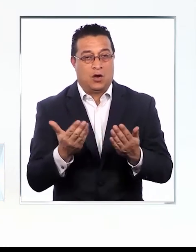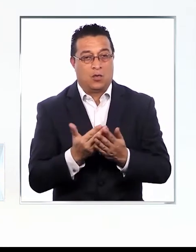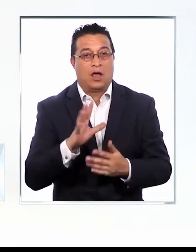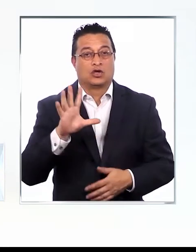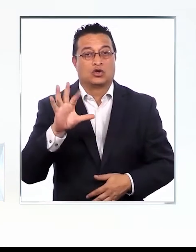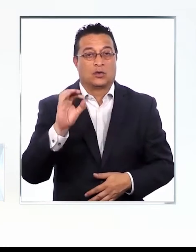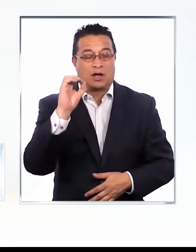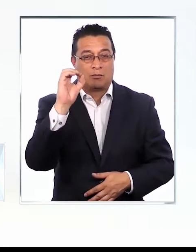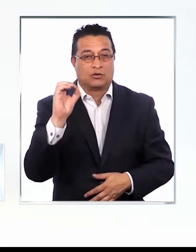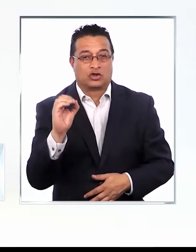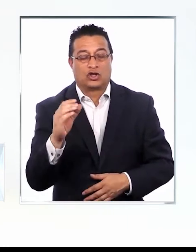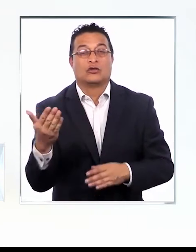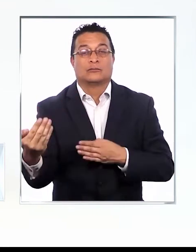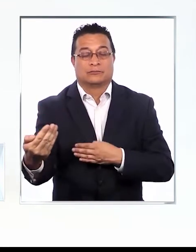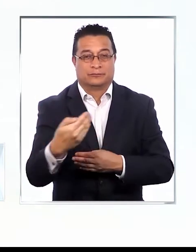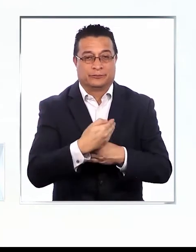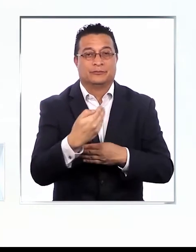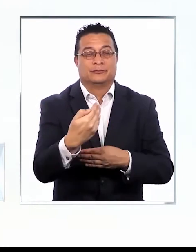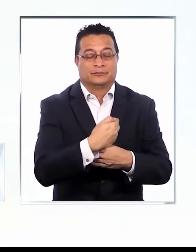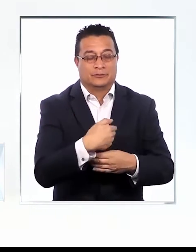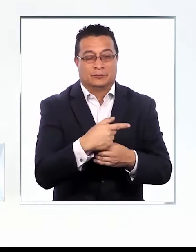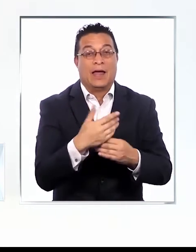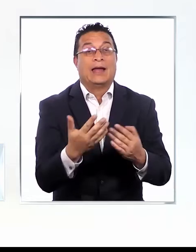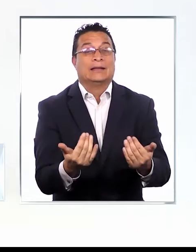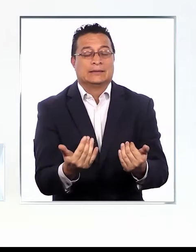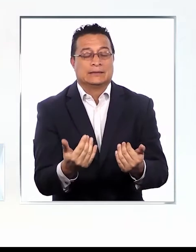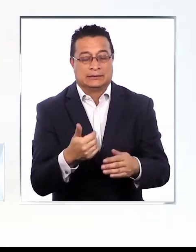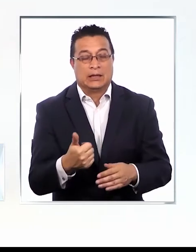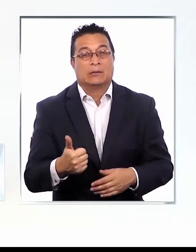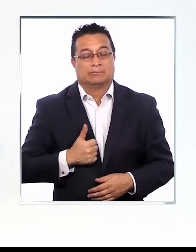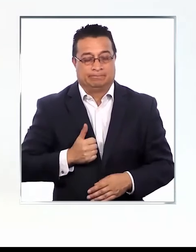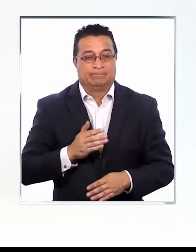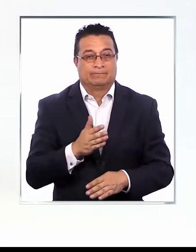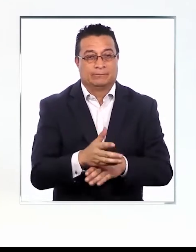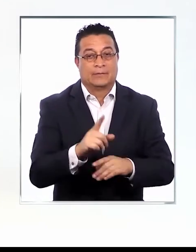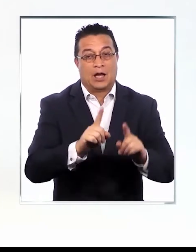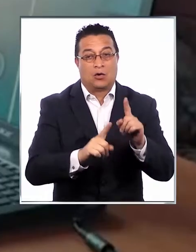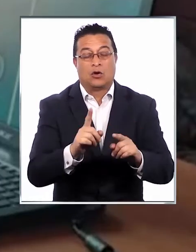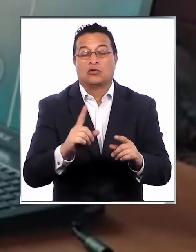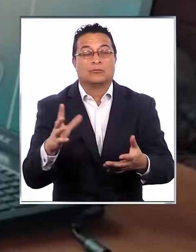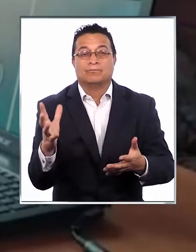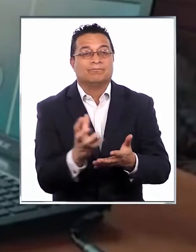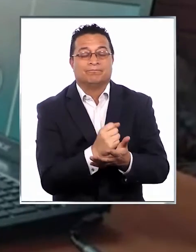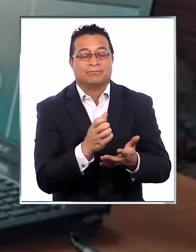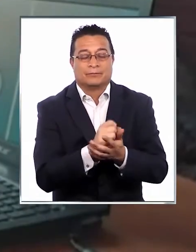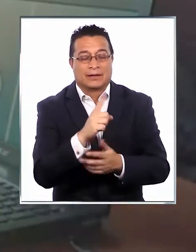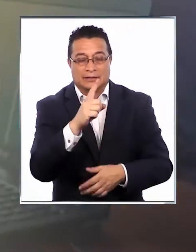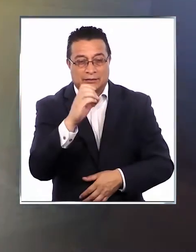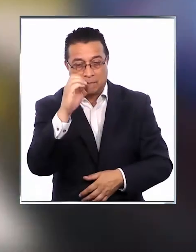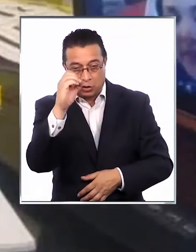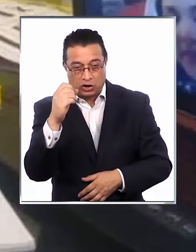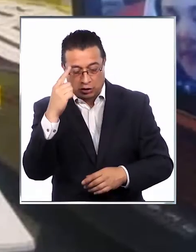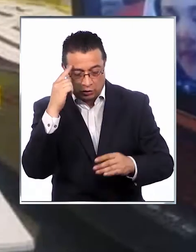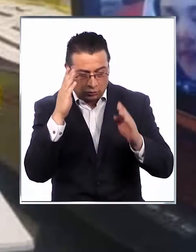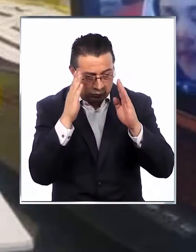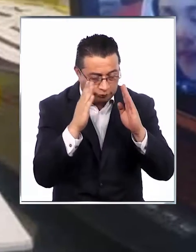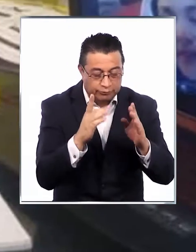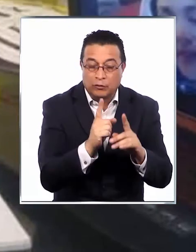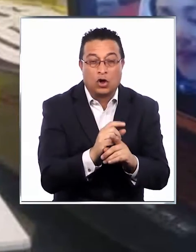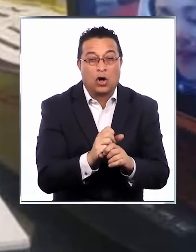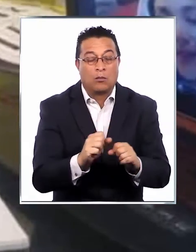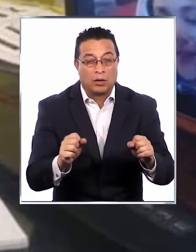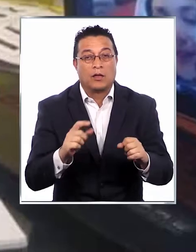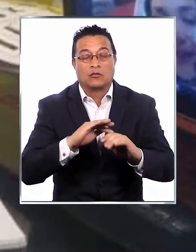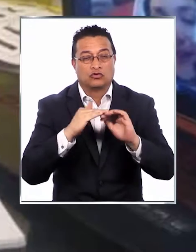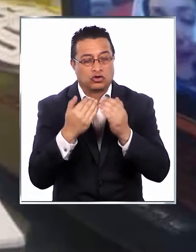con el 50% de nuestros usuarios que son los que realmente necesitan presencial porque no logran un 100% de adaptación a las pantallas